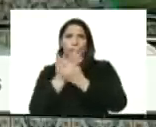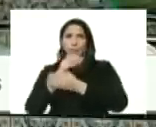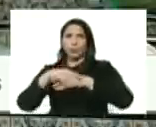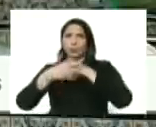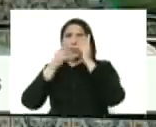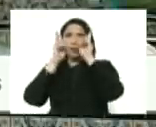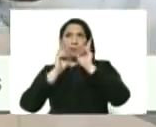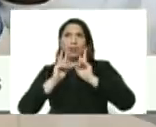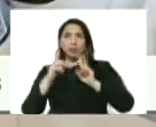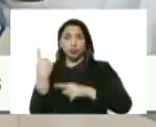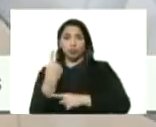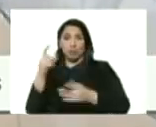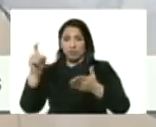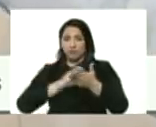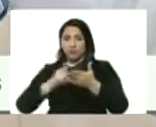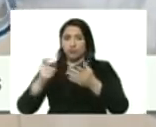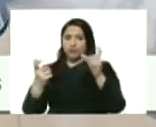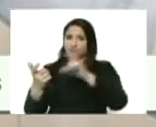solamente esto